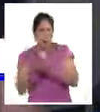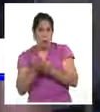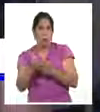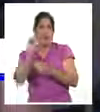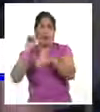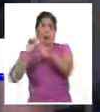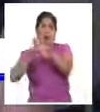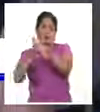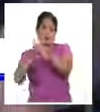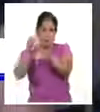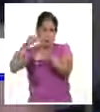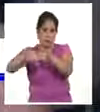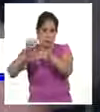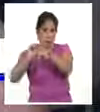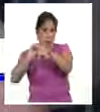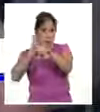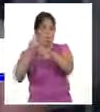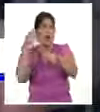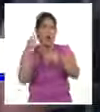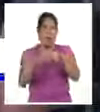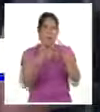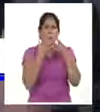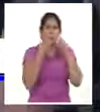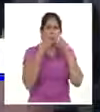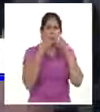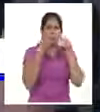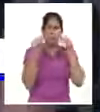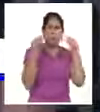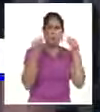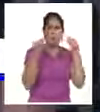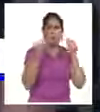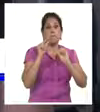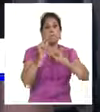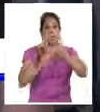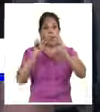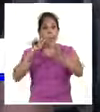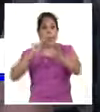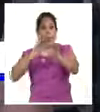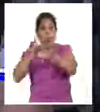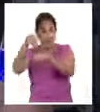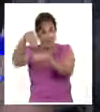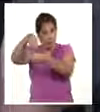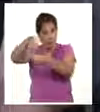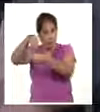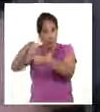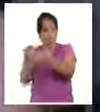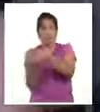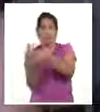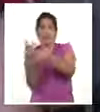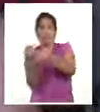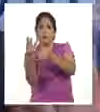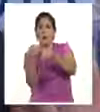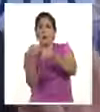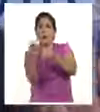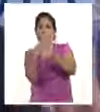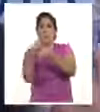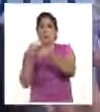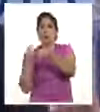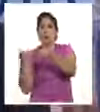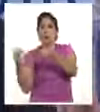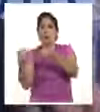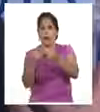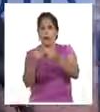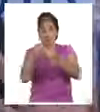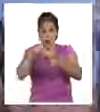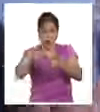Omicron lo que se está detectando. Las demás se han ido decantando. Y dentro de Omicron han aparecido subvariantes. Soberana